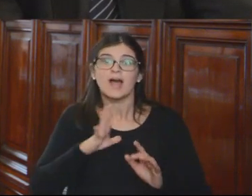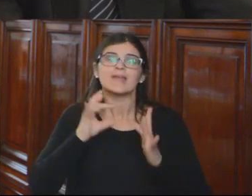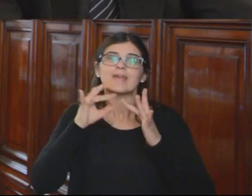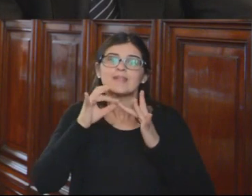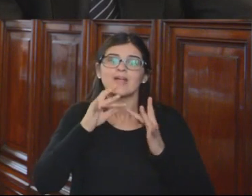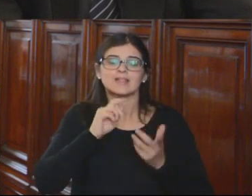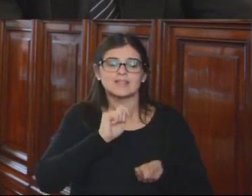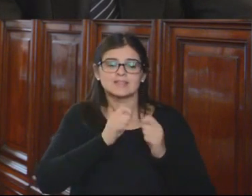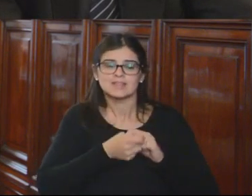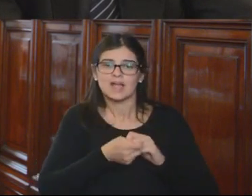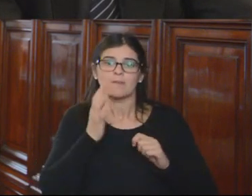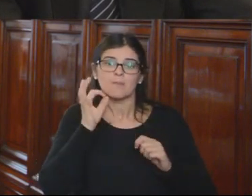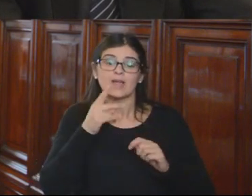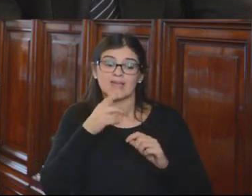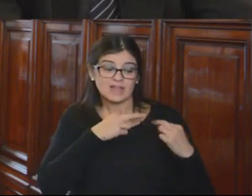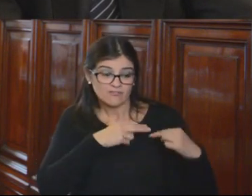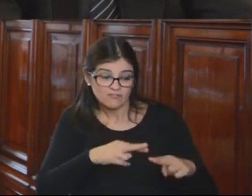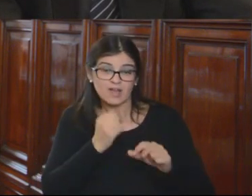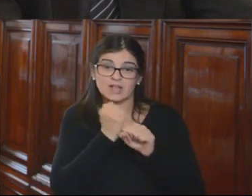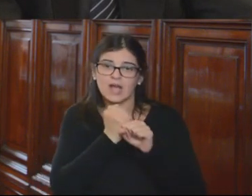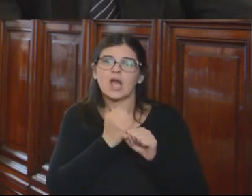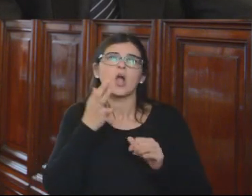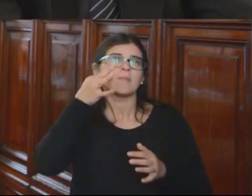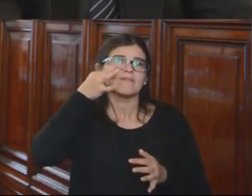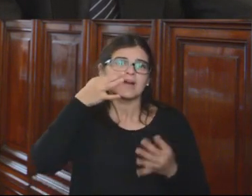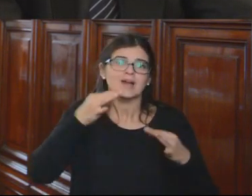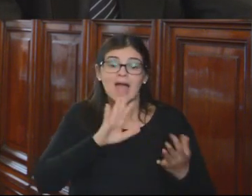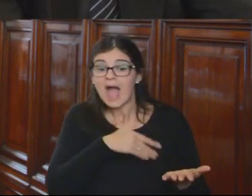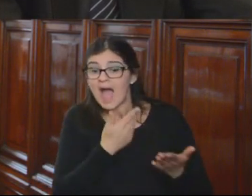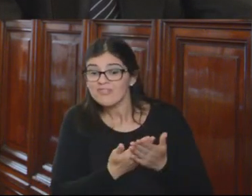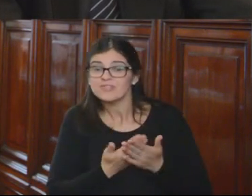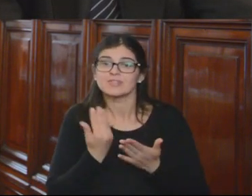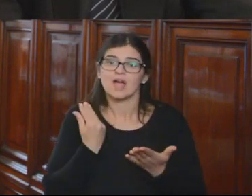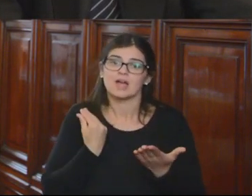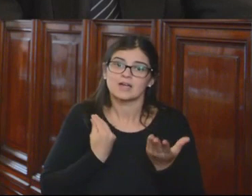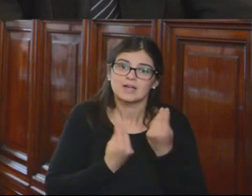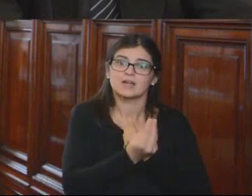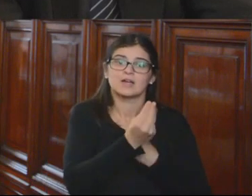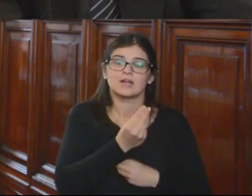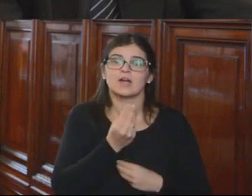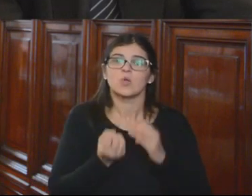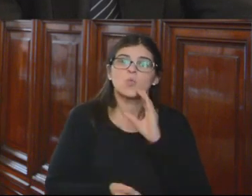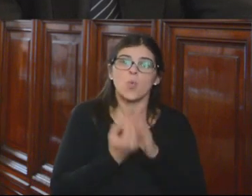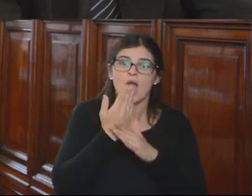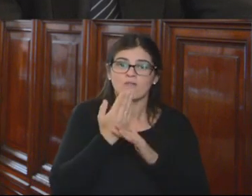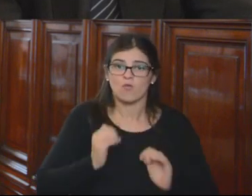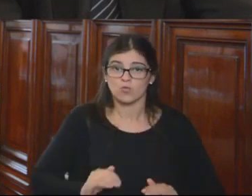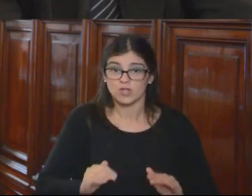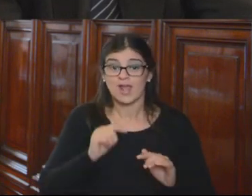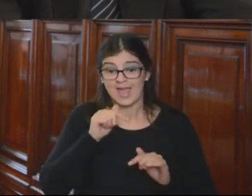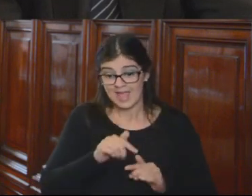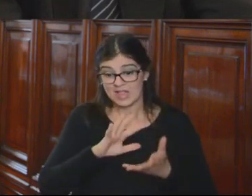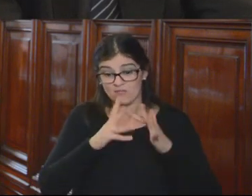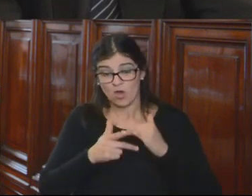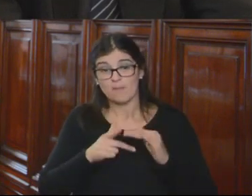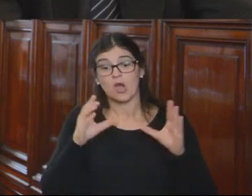transitorios, cuya estabilidad laboral está garantizada hasta la designación de los nuevos funcionarios. En esta línea, el